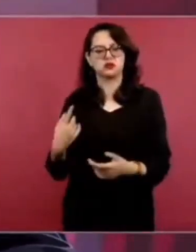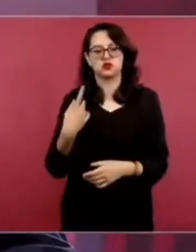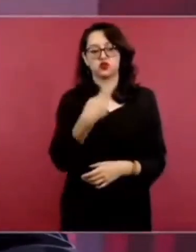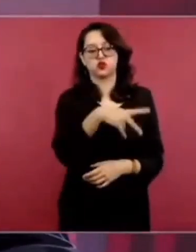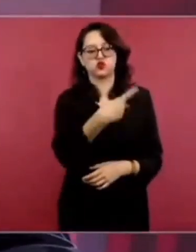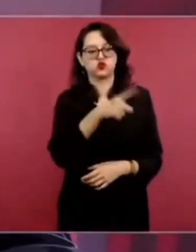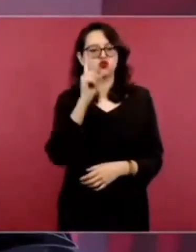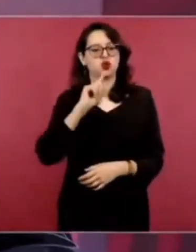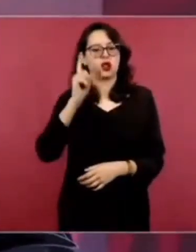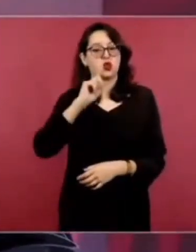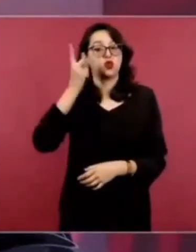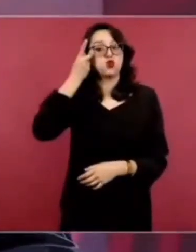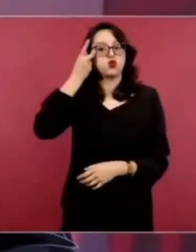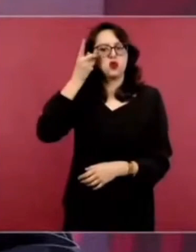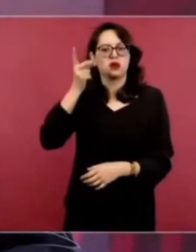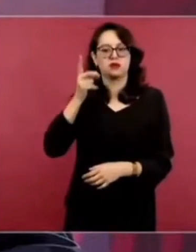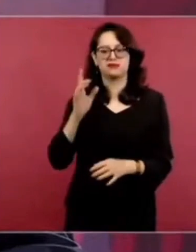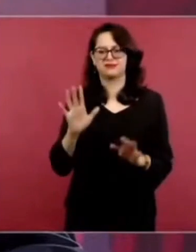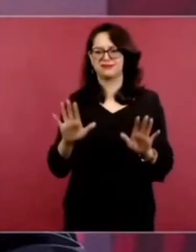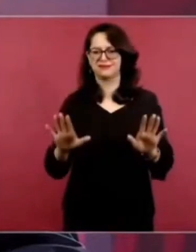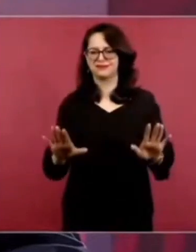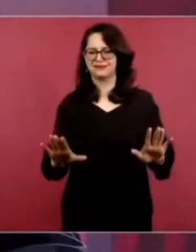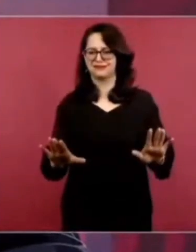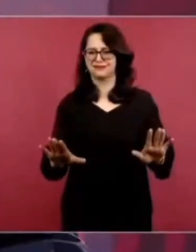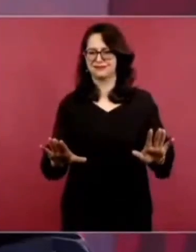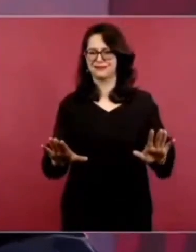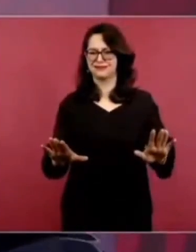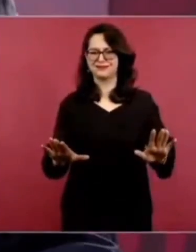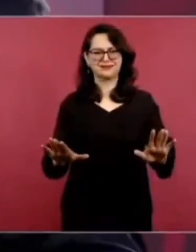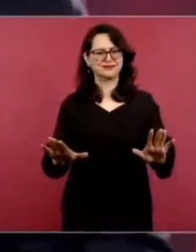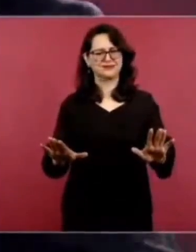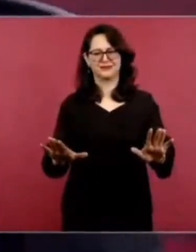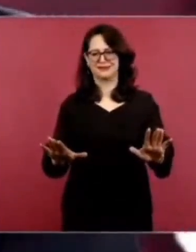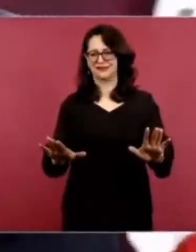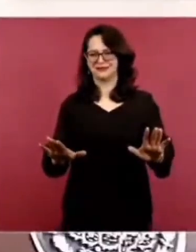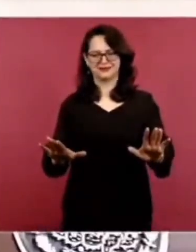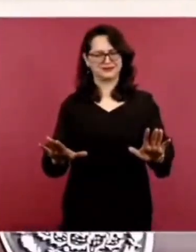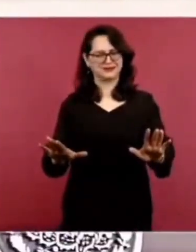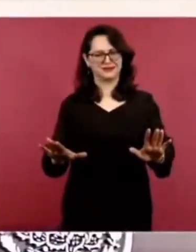ni quemar libros, ni utilizar